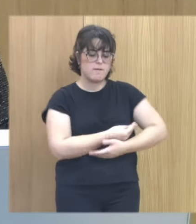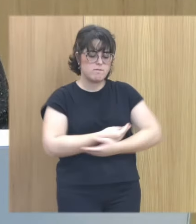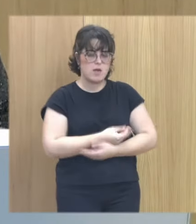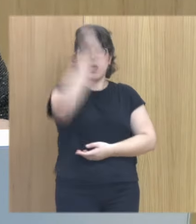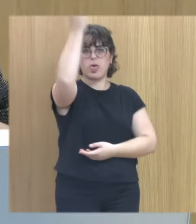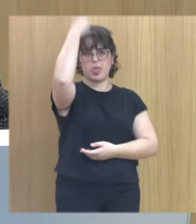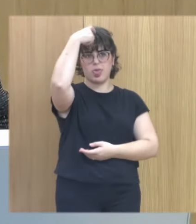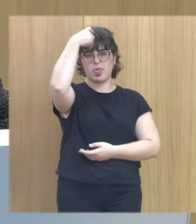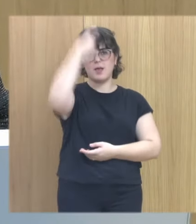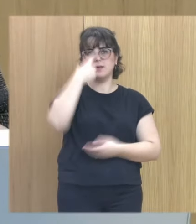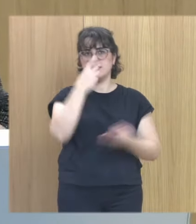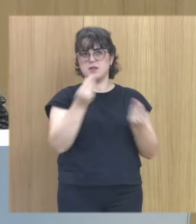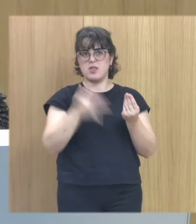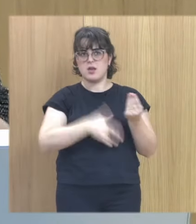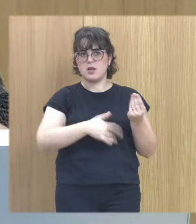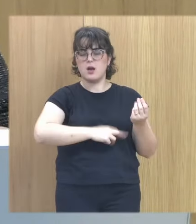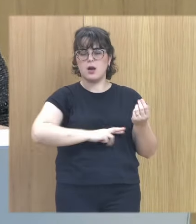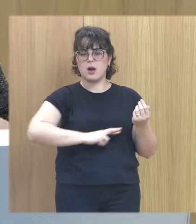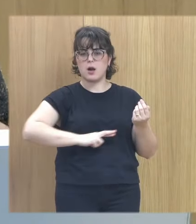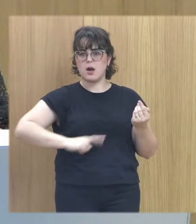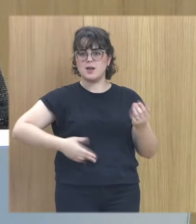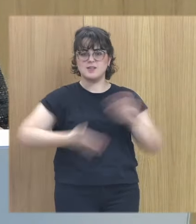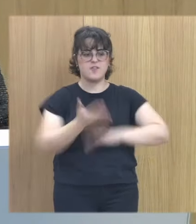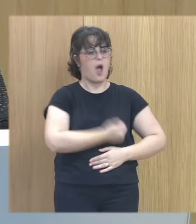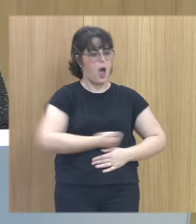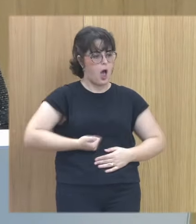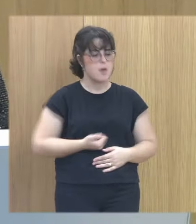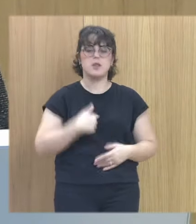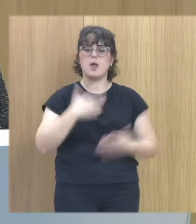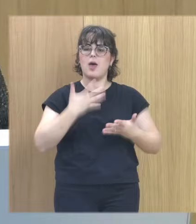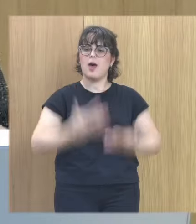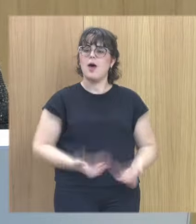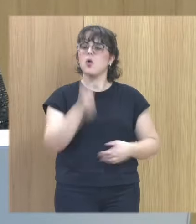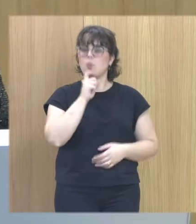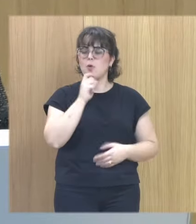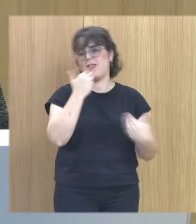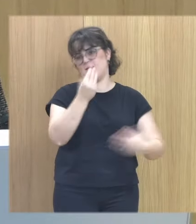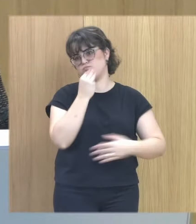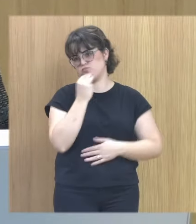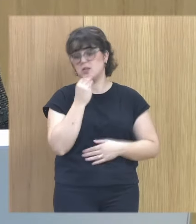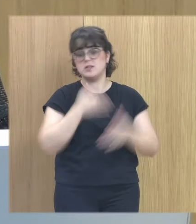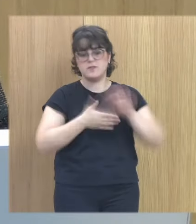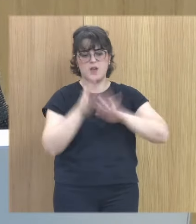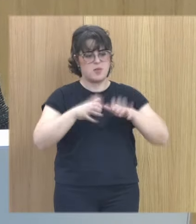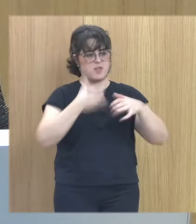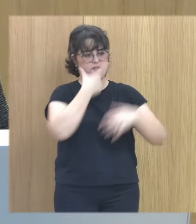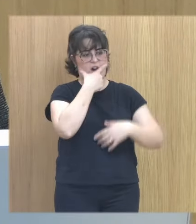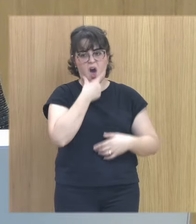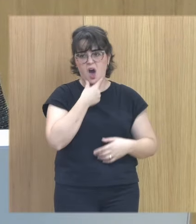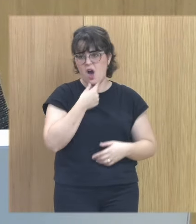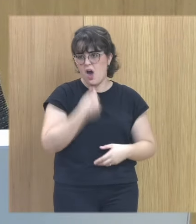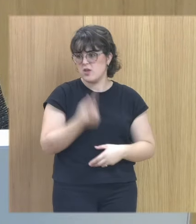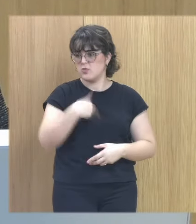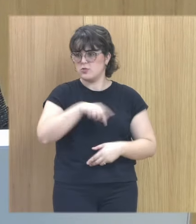la consciencia de que esa sensación de tripa es hambre y que se calma con comida y ese va a ser un aprendizaje muy simple que hacemos